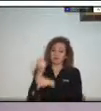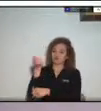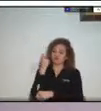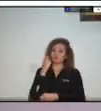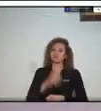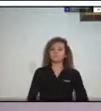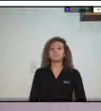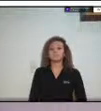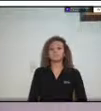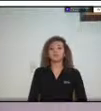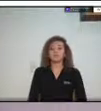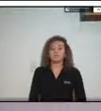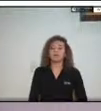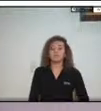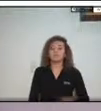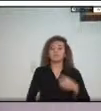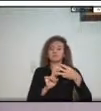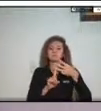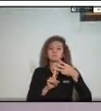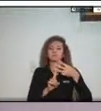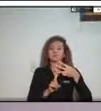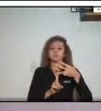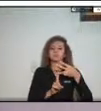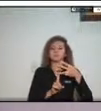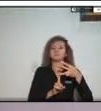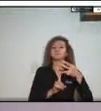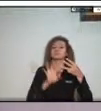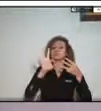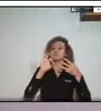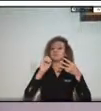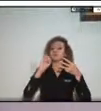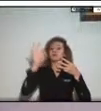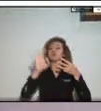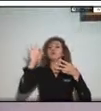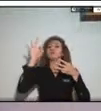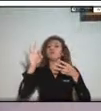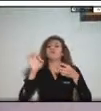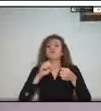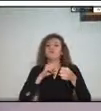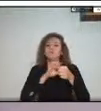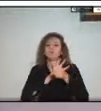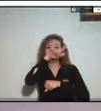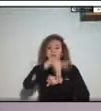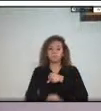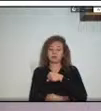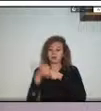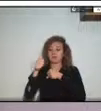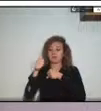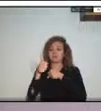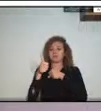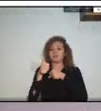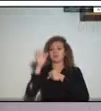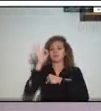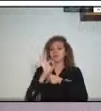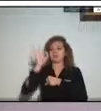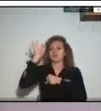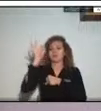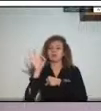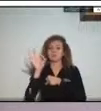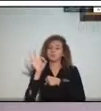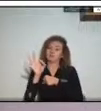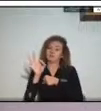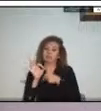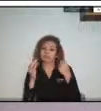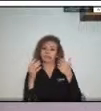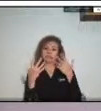relacionados con inundaciones el 30% con movimientos en masa y el restante 10% con procesos combinados lo